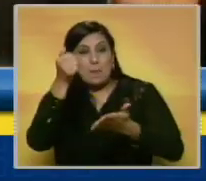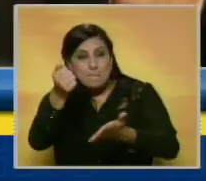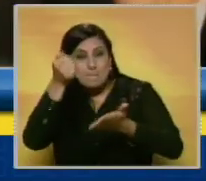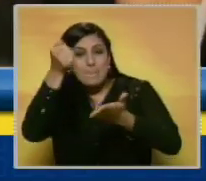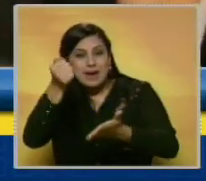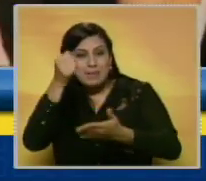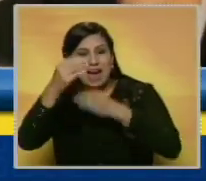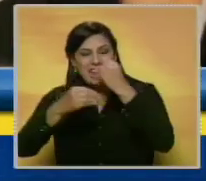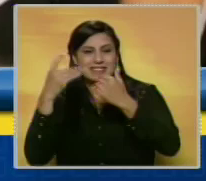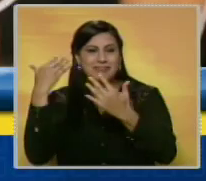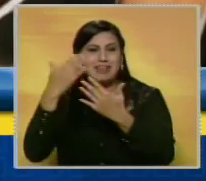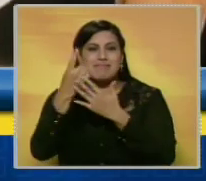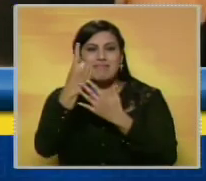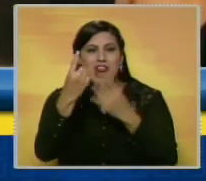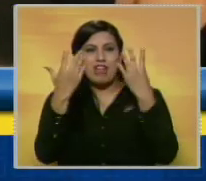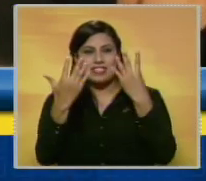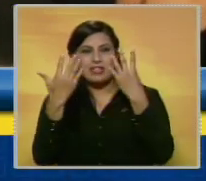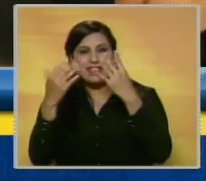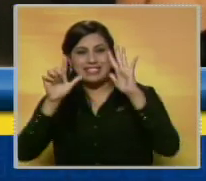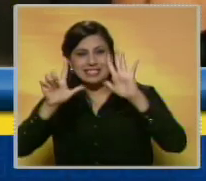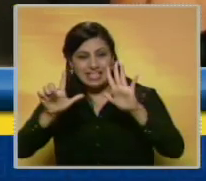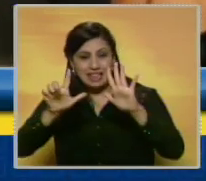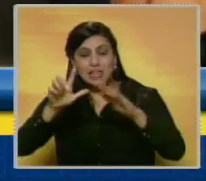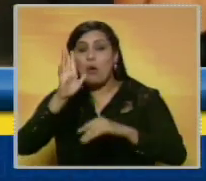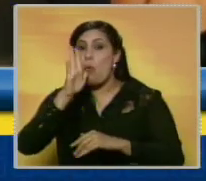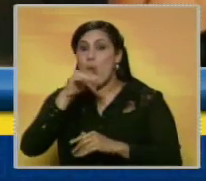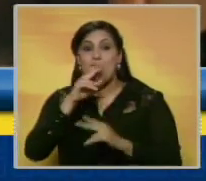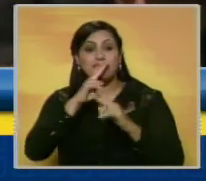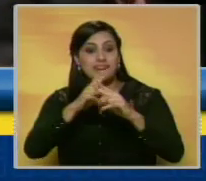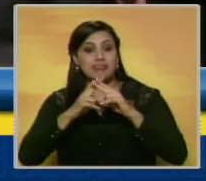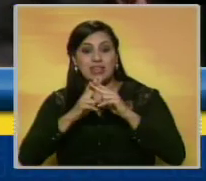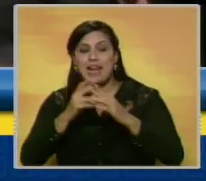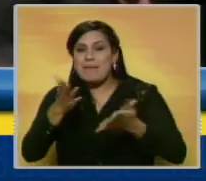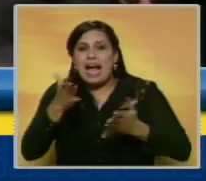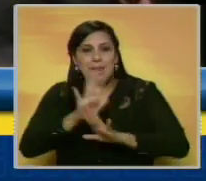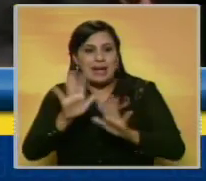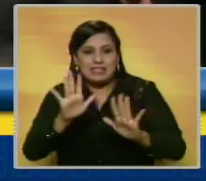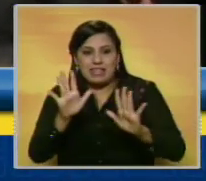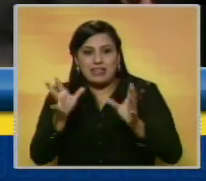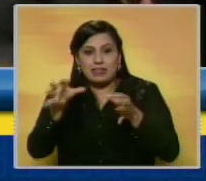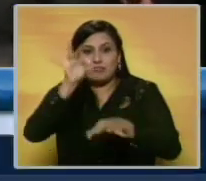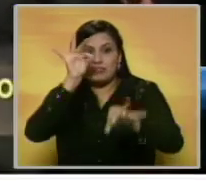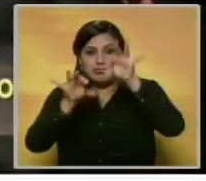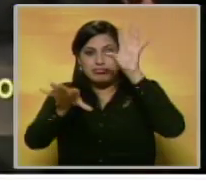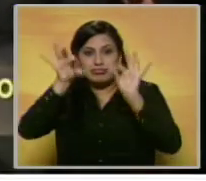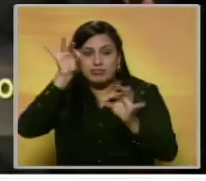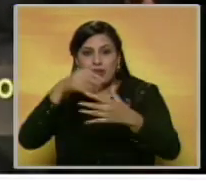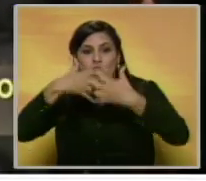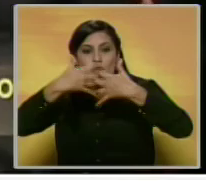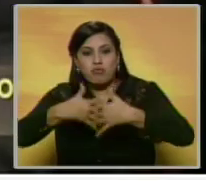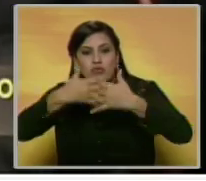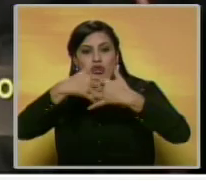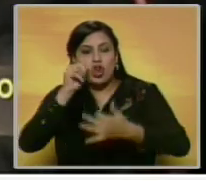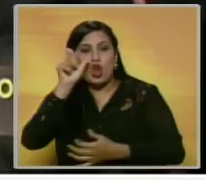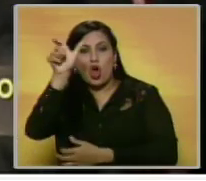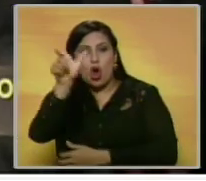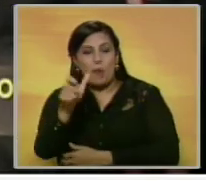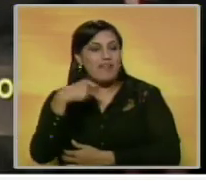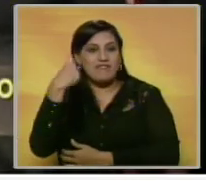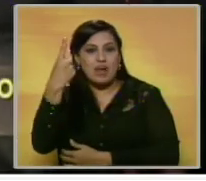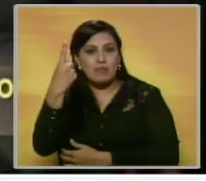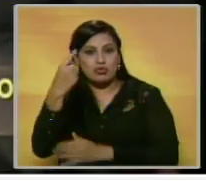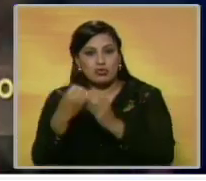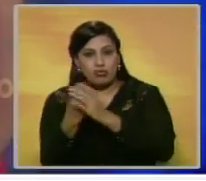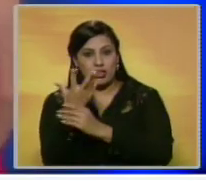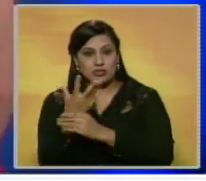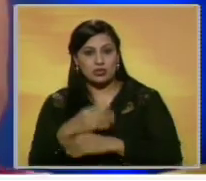se realizan desde 1997. No hay nominados, solo ganadores seleccionados por el empresario Carlos de Abreu, su